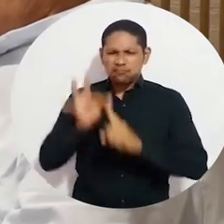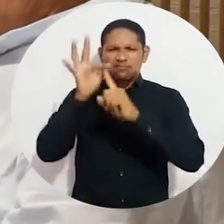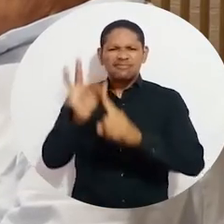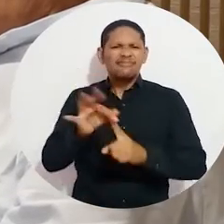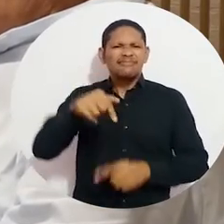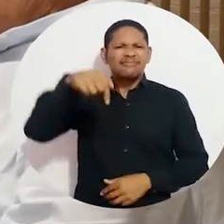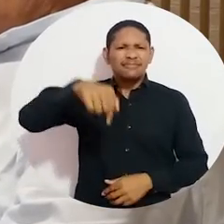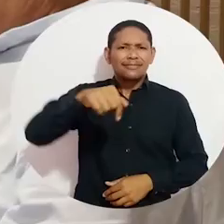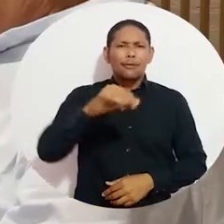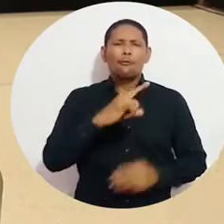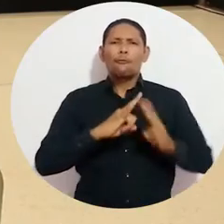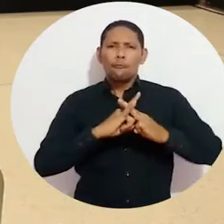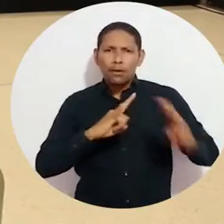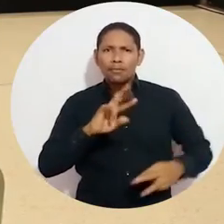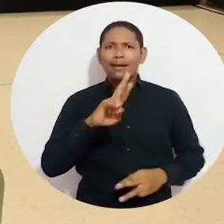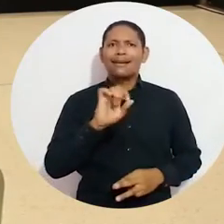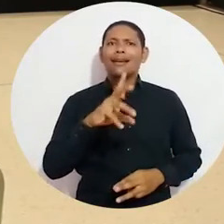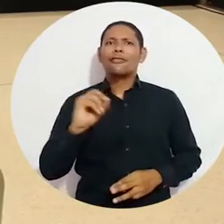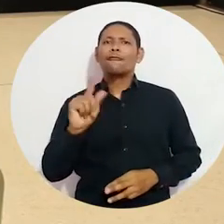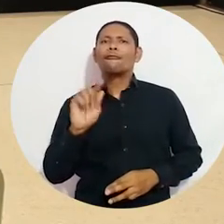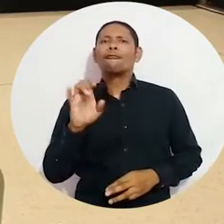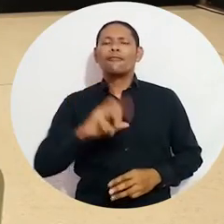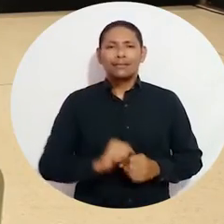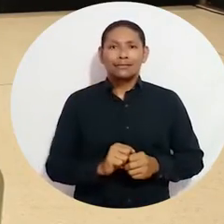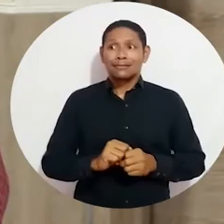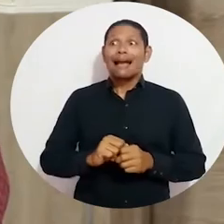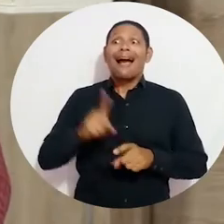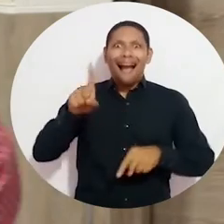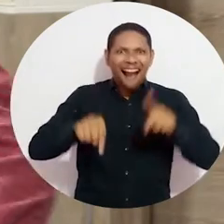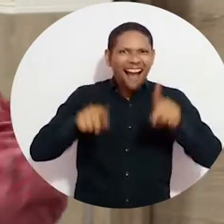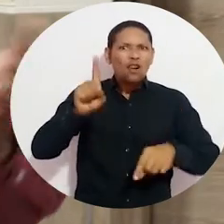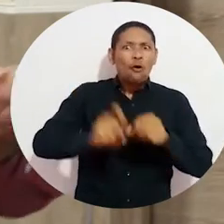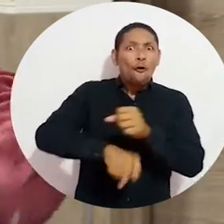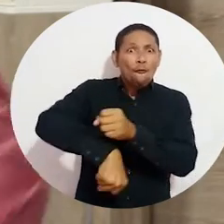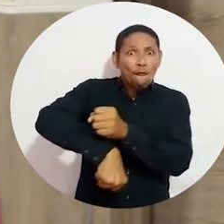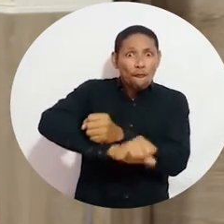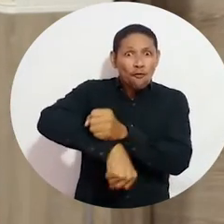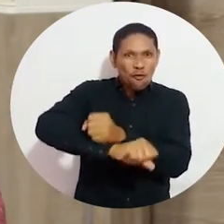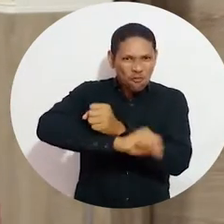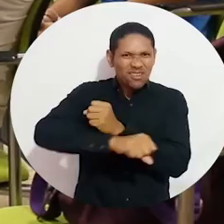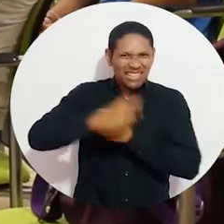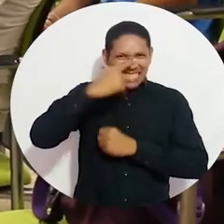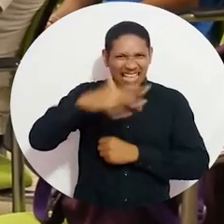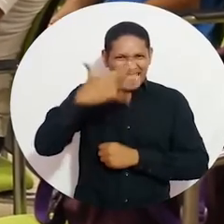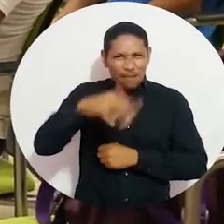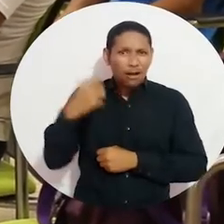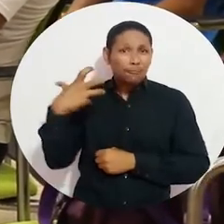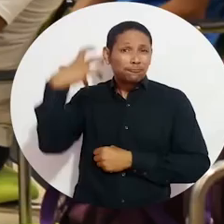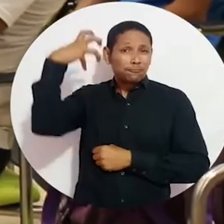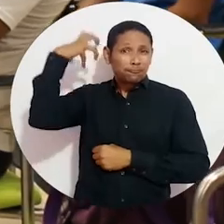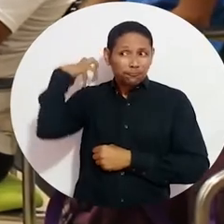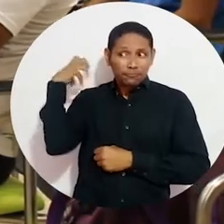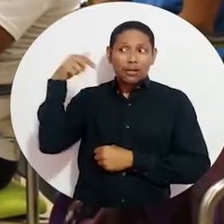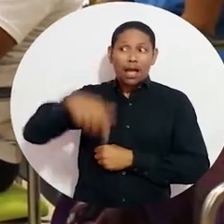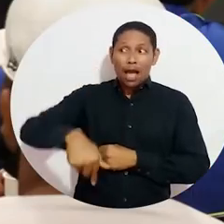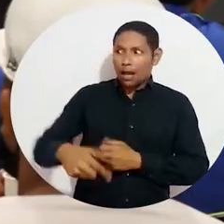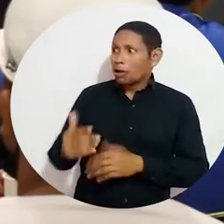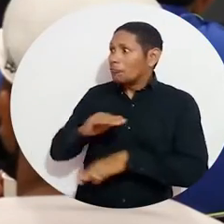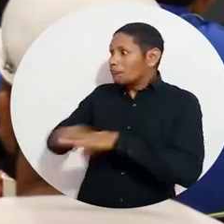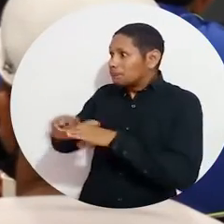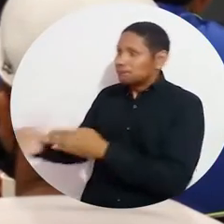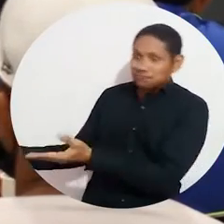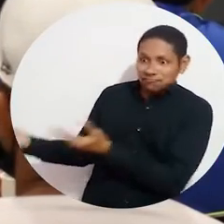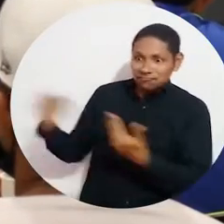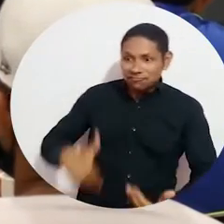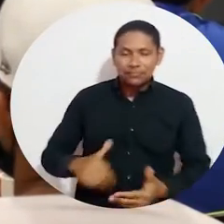actividades principales de la Semana Unimagdalena Radio Fest fue el conversatorio Memorias del Fútbol Samario, donde reconocidos deportistas fueron los